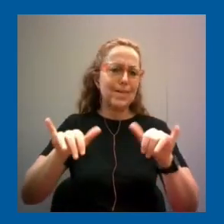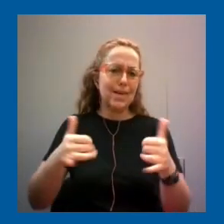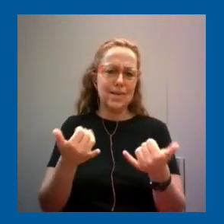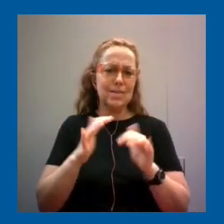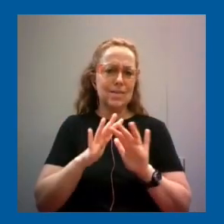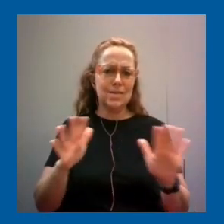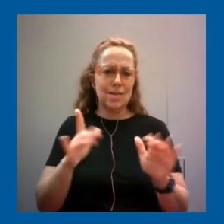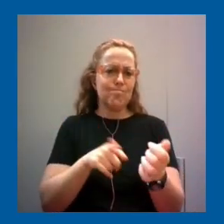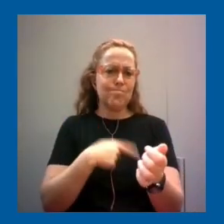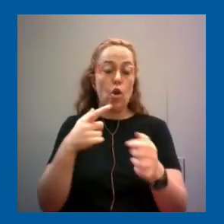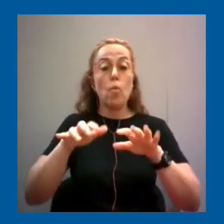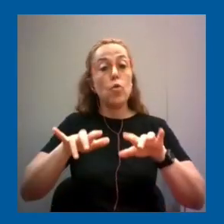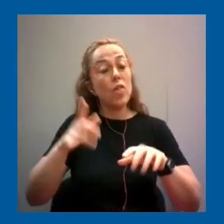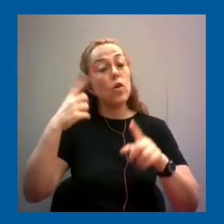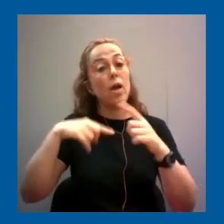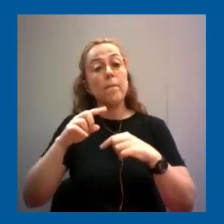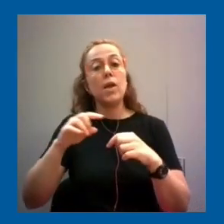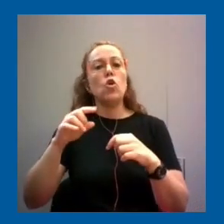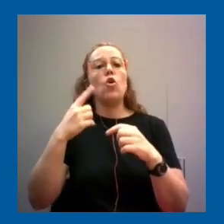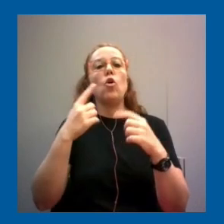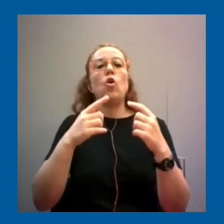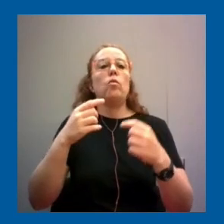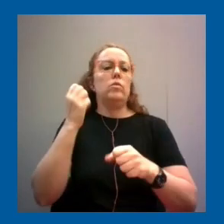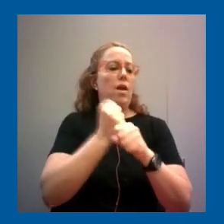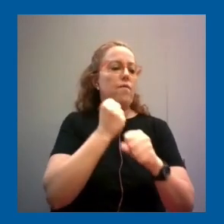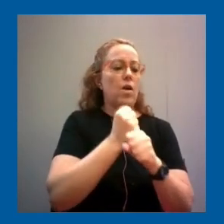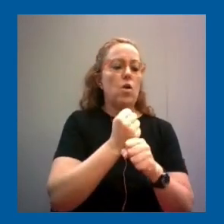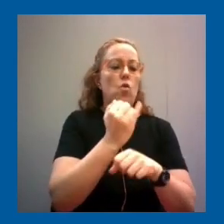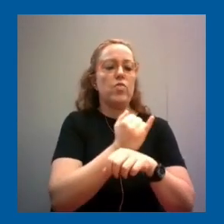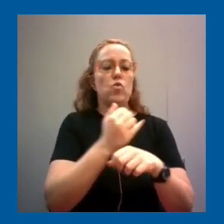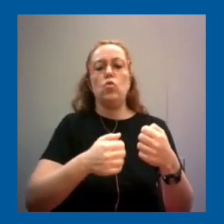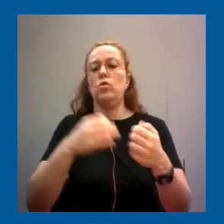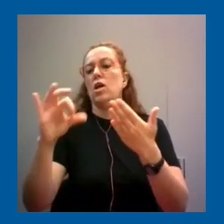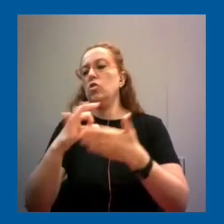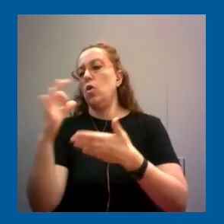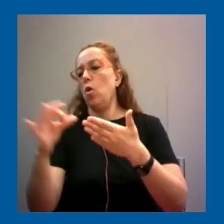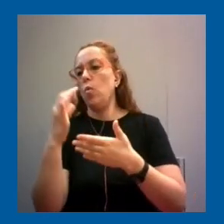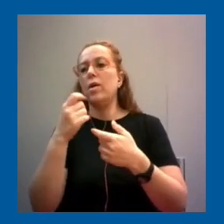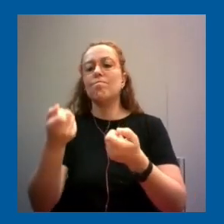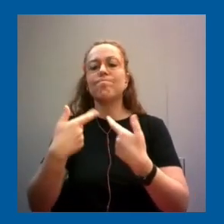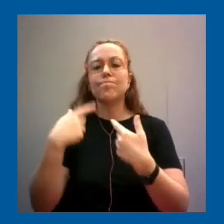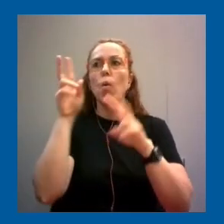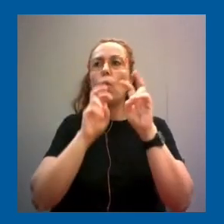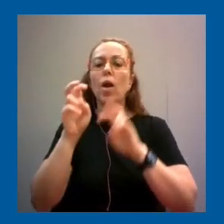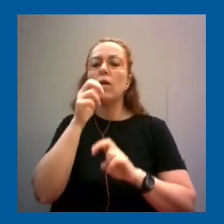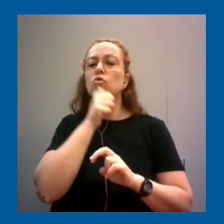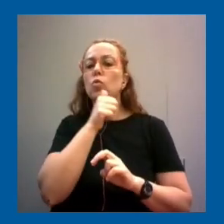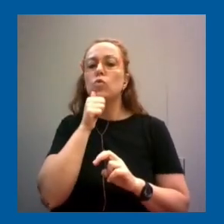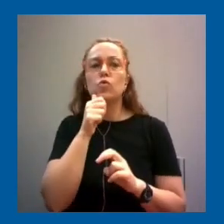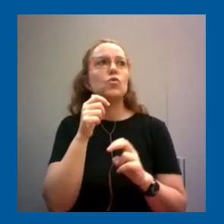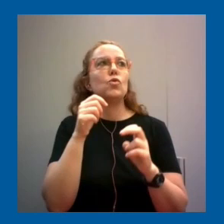las computadoras en todas las áreas, en las industrias, en el software, el desarrollo de soluciones para sistemas bancarios,